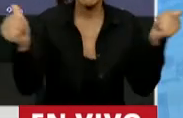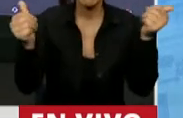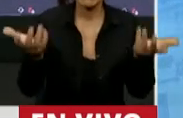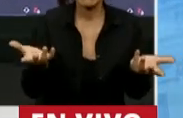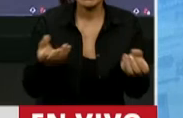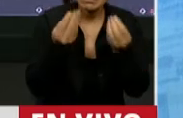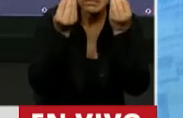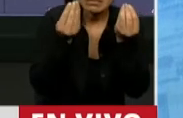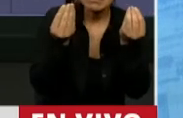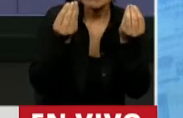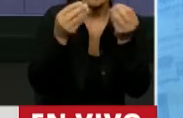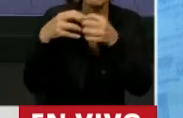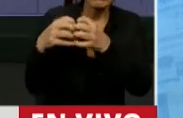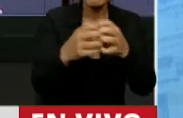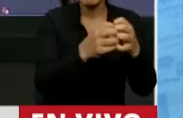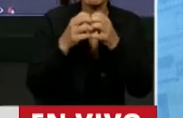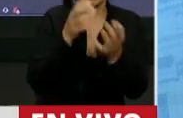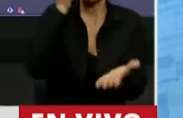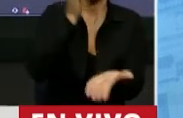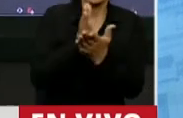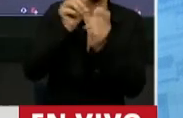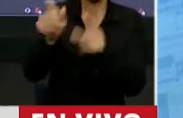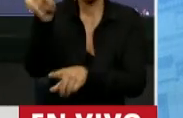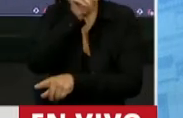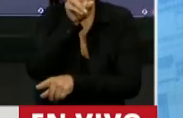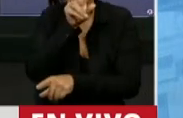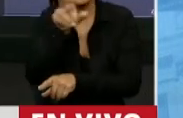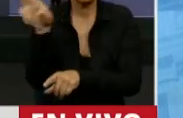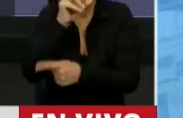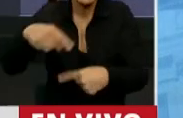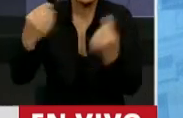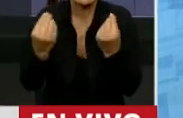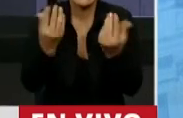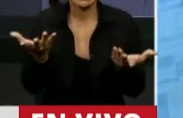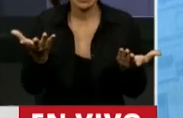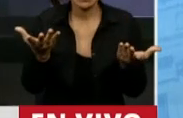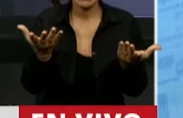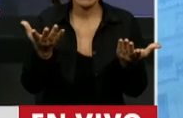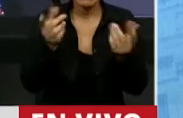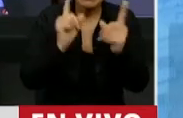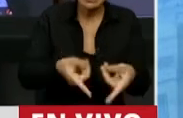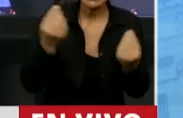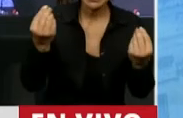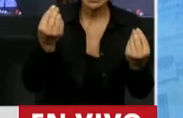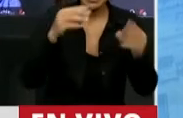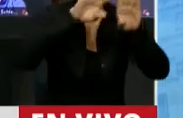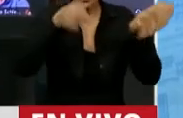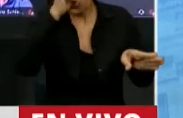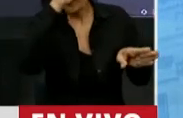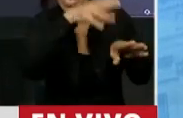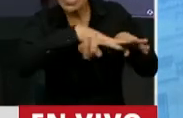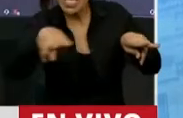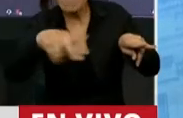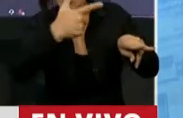tratar de discutir los derechos de las mujeres. ¿De qué mujeres? Mientras tanto, ¿qué está pasando? No hay camas en los hospitales.